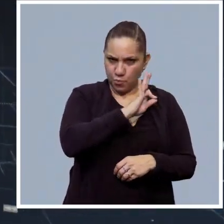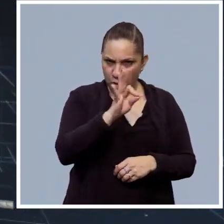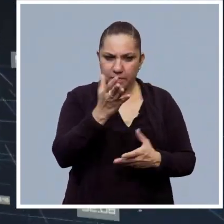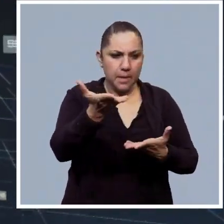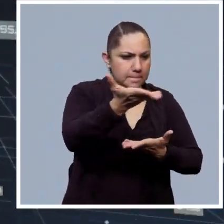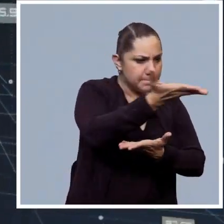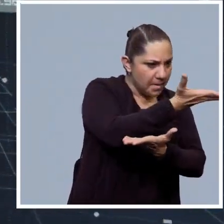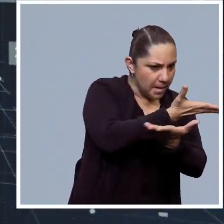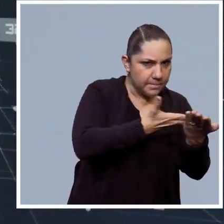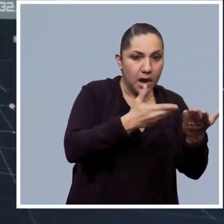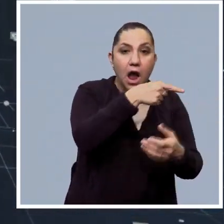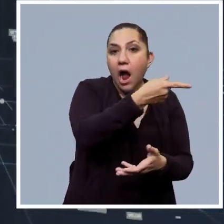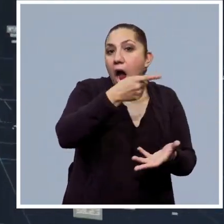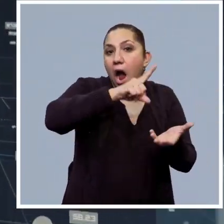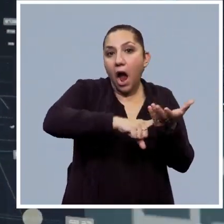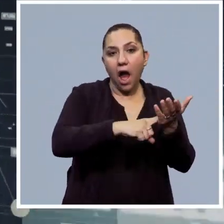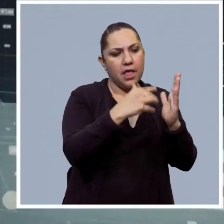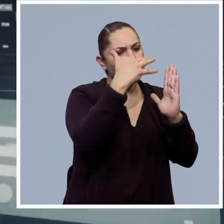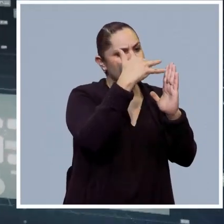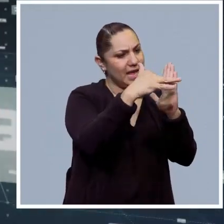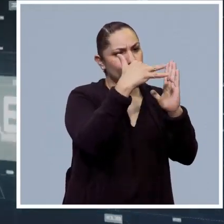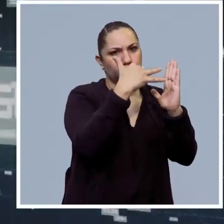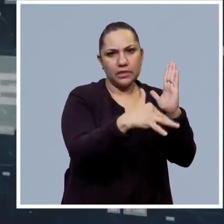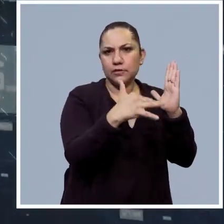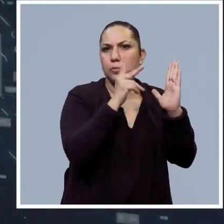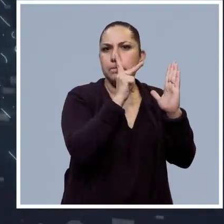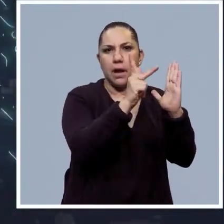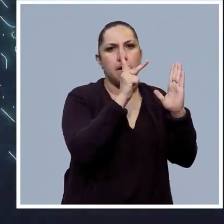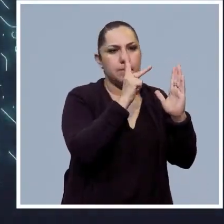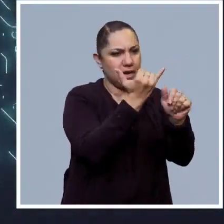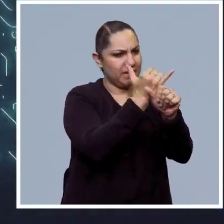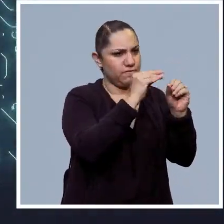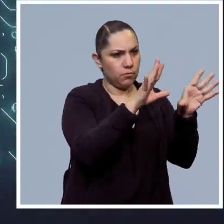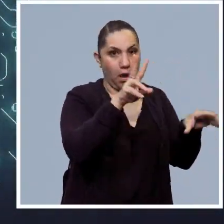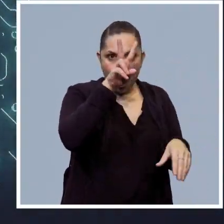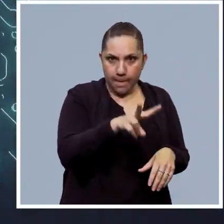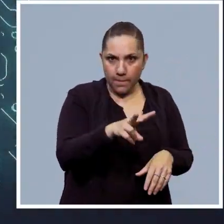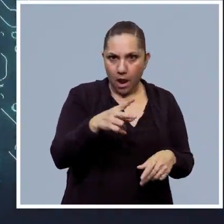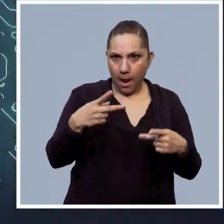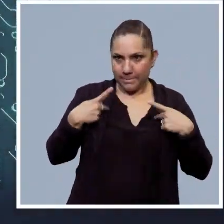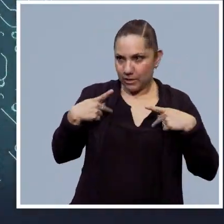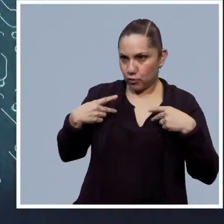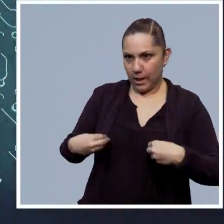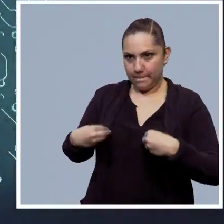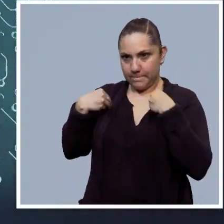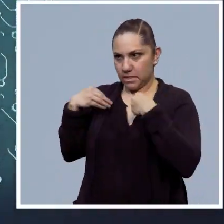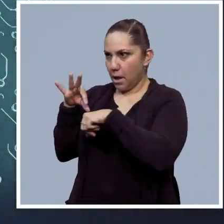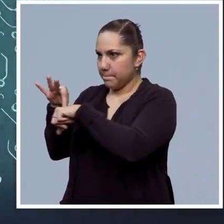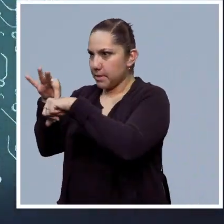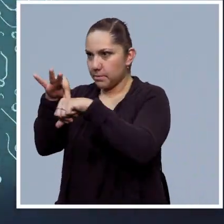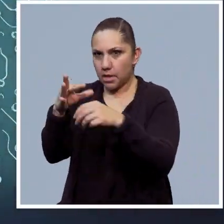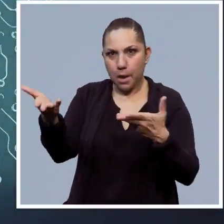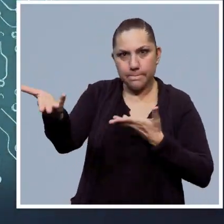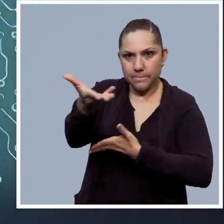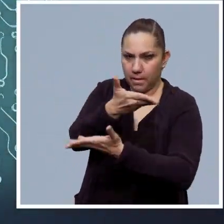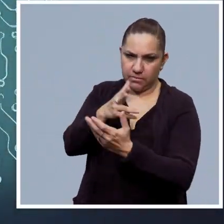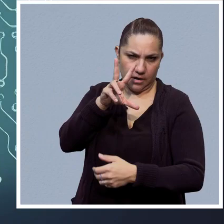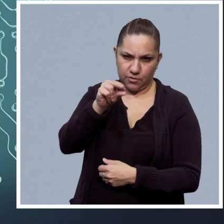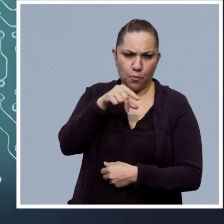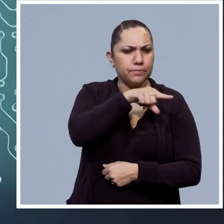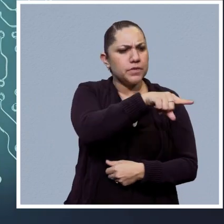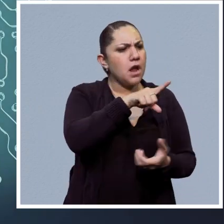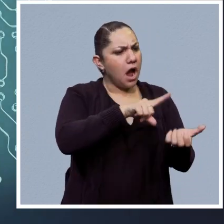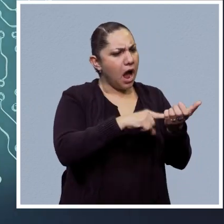importante tener en cuenta que GPT chat es una IA basada en texto y no tiene conciencia, emociones o experiencias del mundo real.